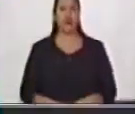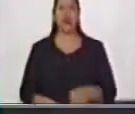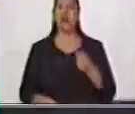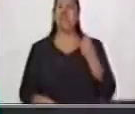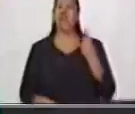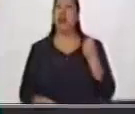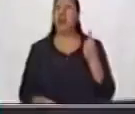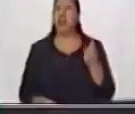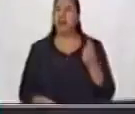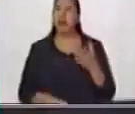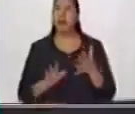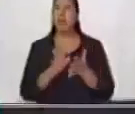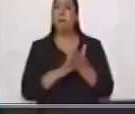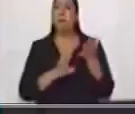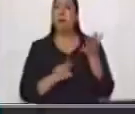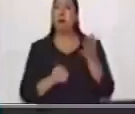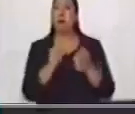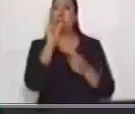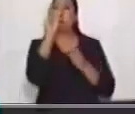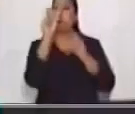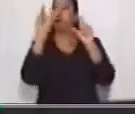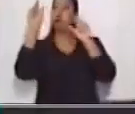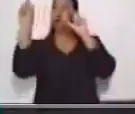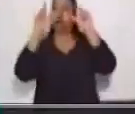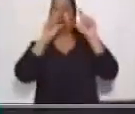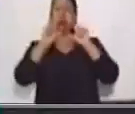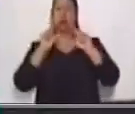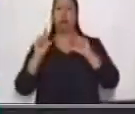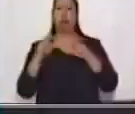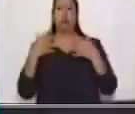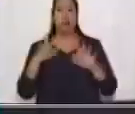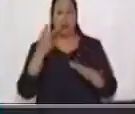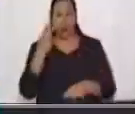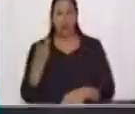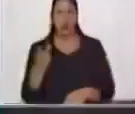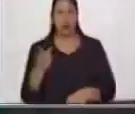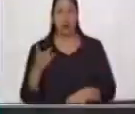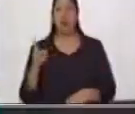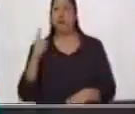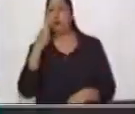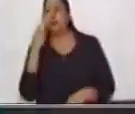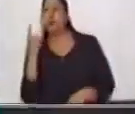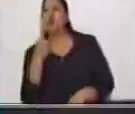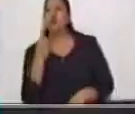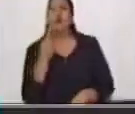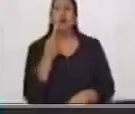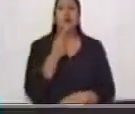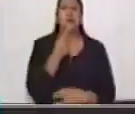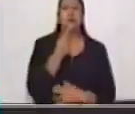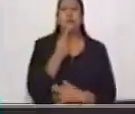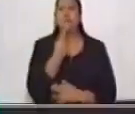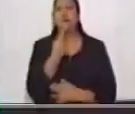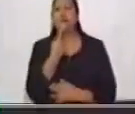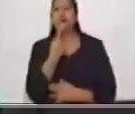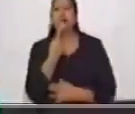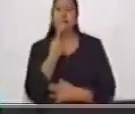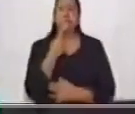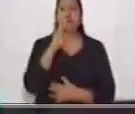conceptual. ¿Ya lo viste? Muy bien. Bien, busquemos dónde está mapa